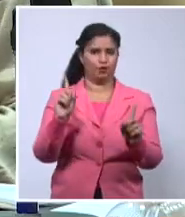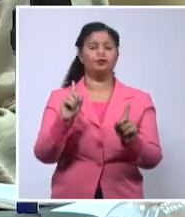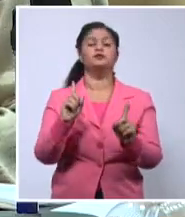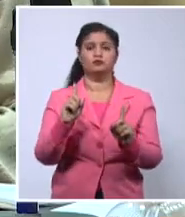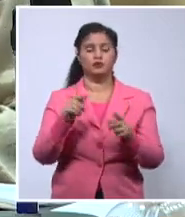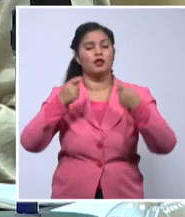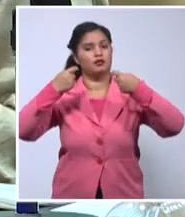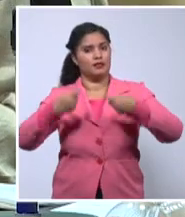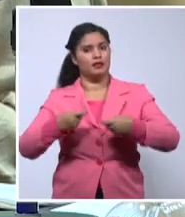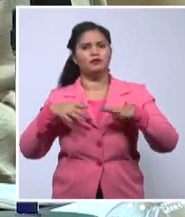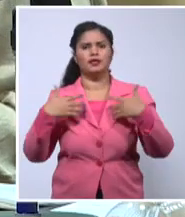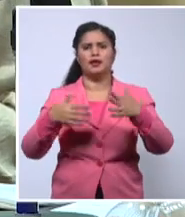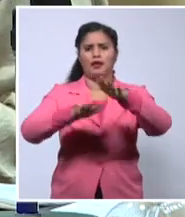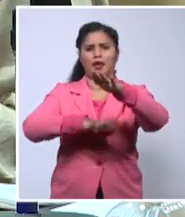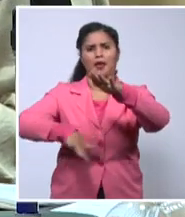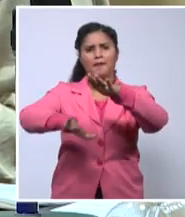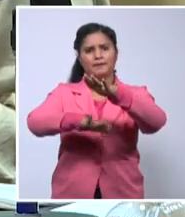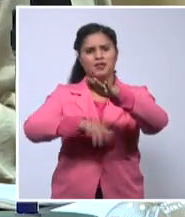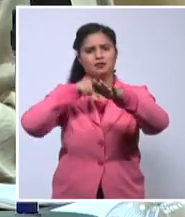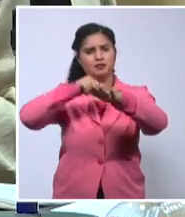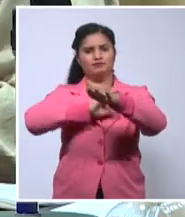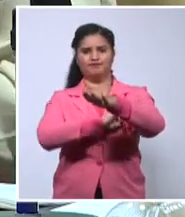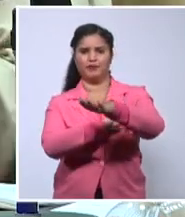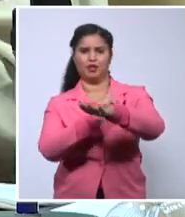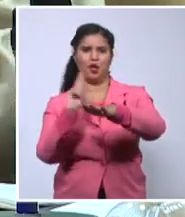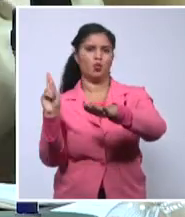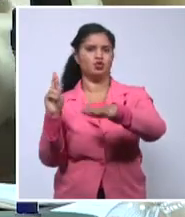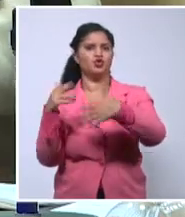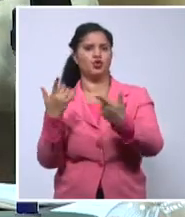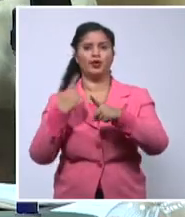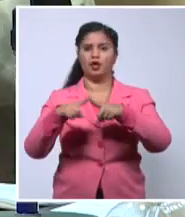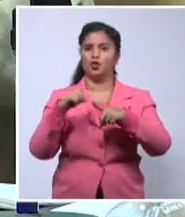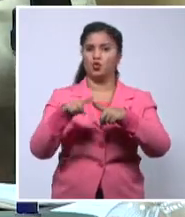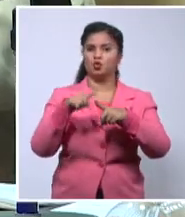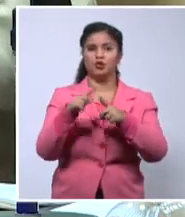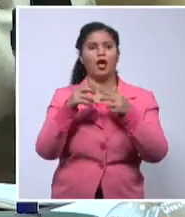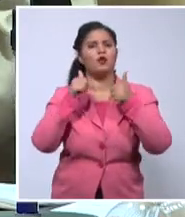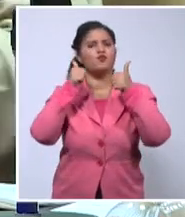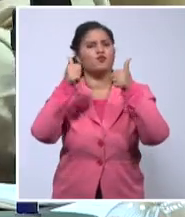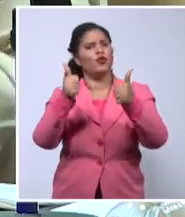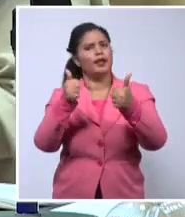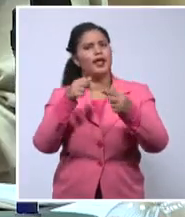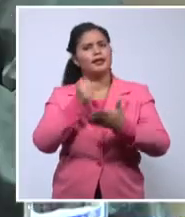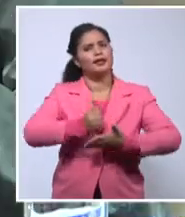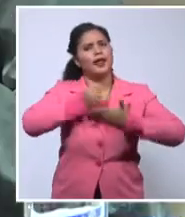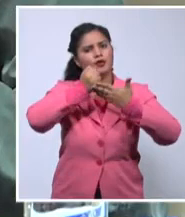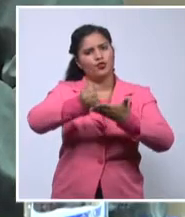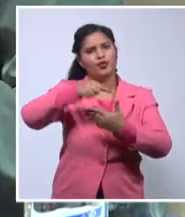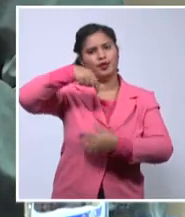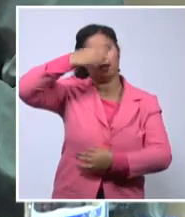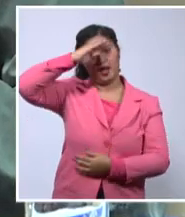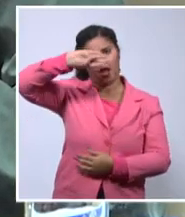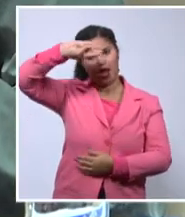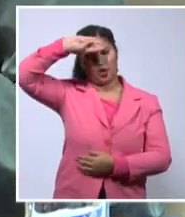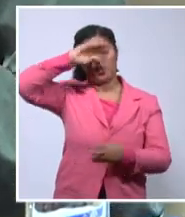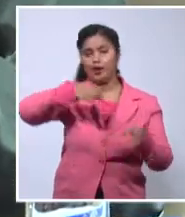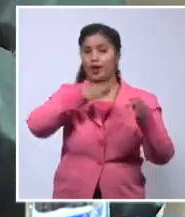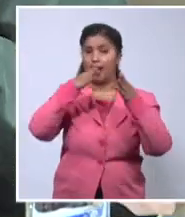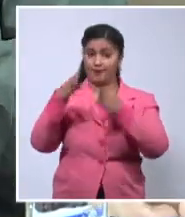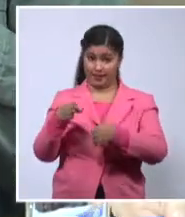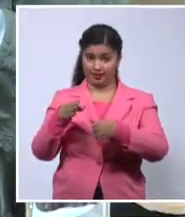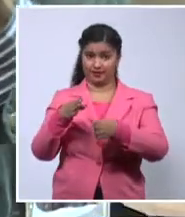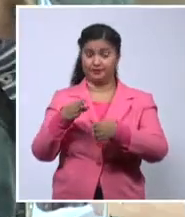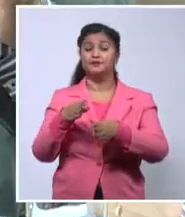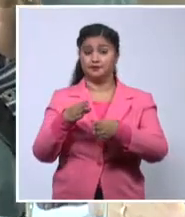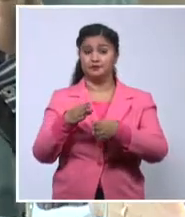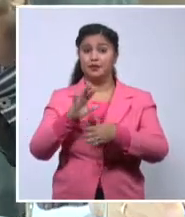de argumentos que resulten irrefutables. Después de más de seis horas